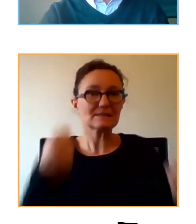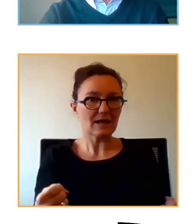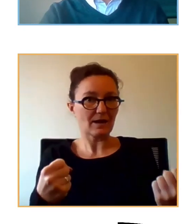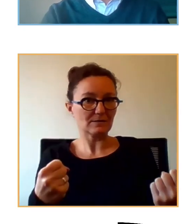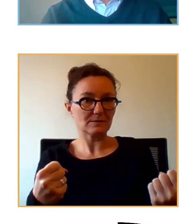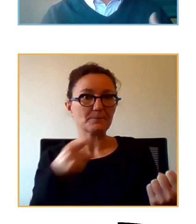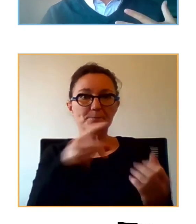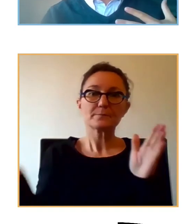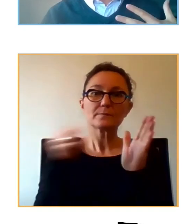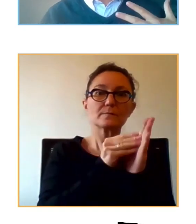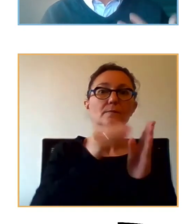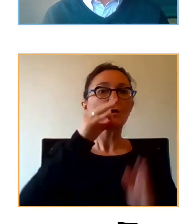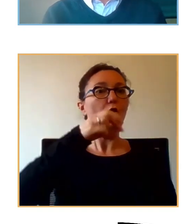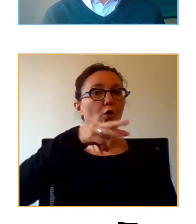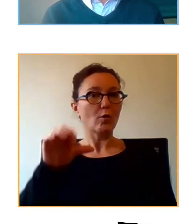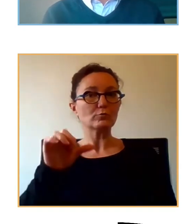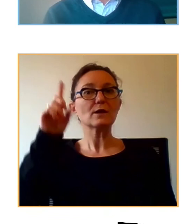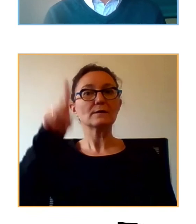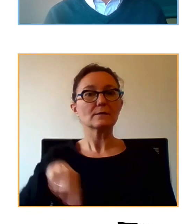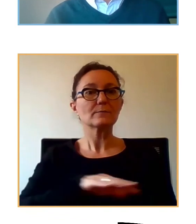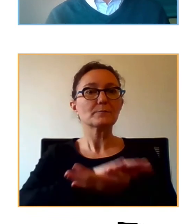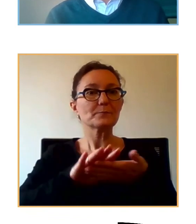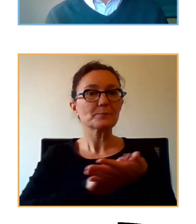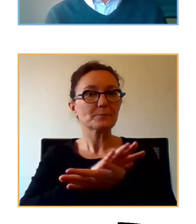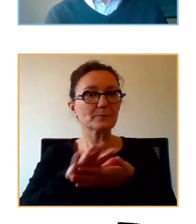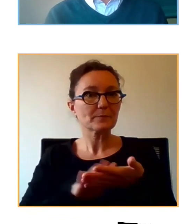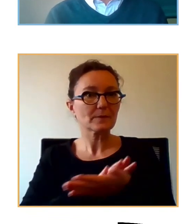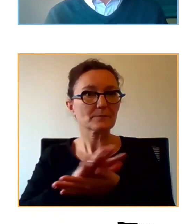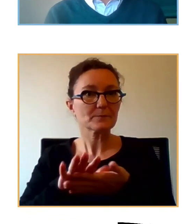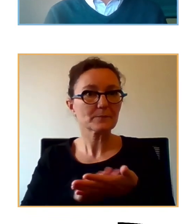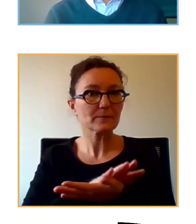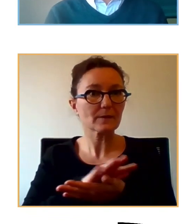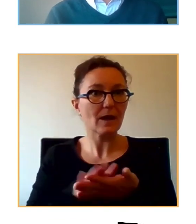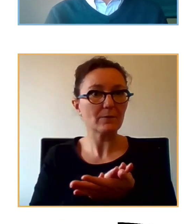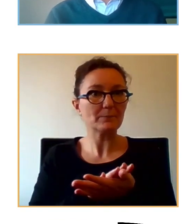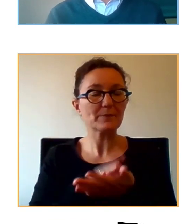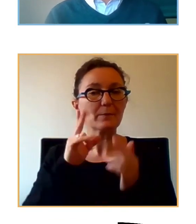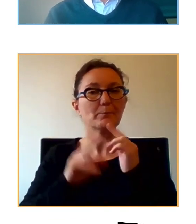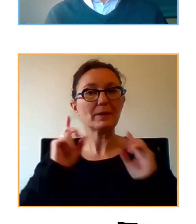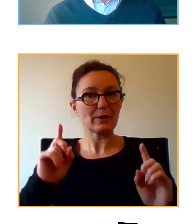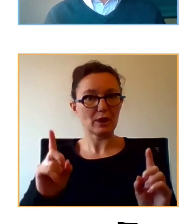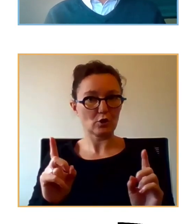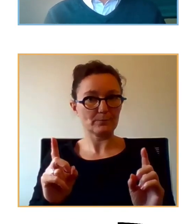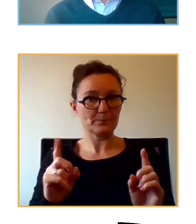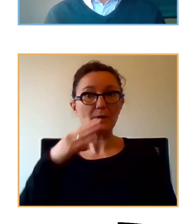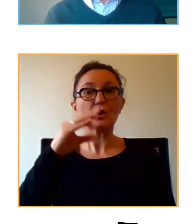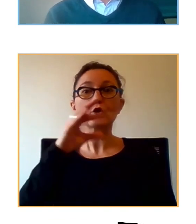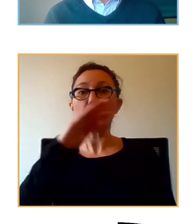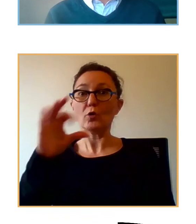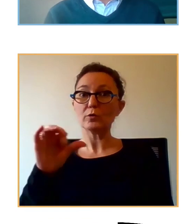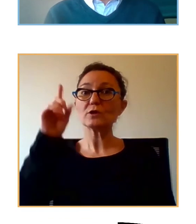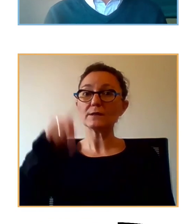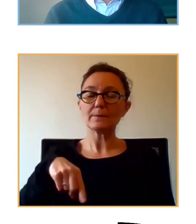está recogido en la ONS, igual que nos habla de la prevención. Y esto hace referencia a lo que decía la doctora Cobos, también en las escuelas y en otros